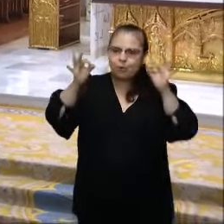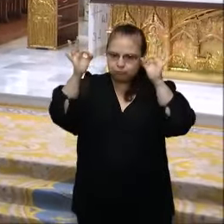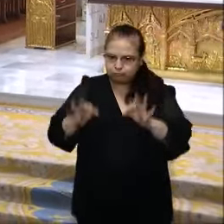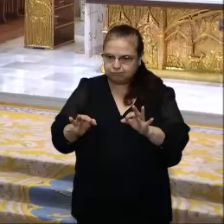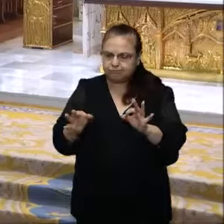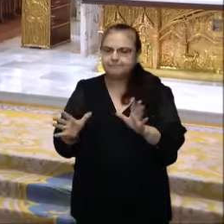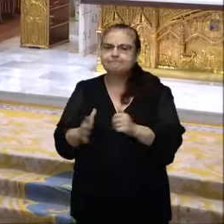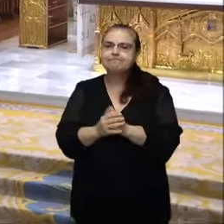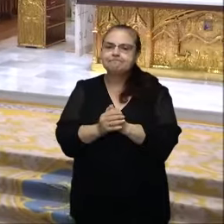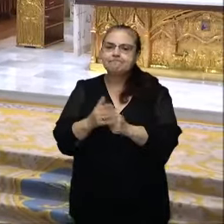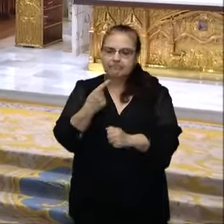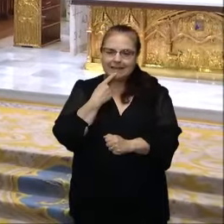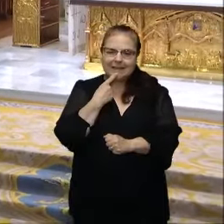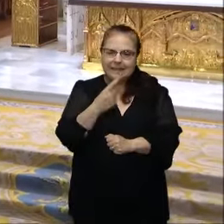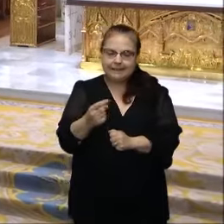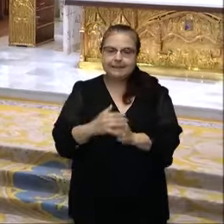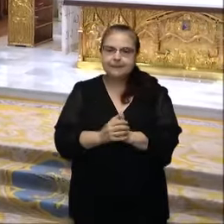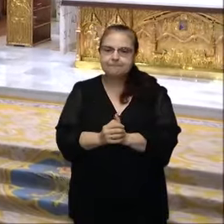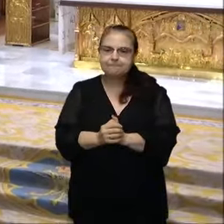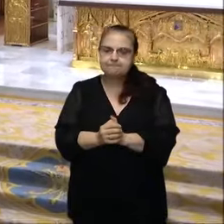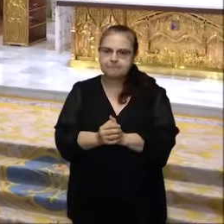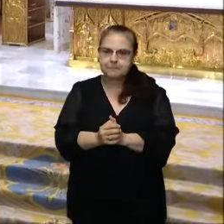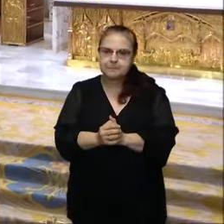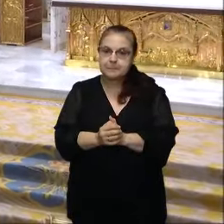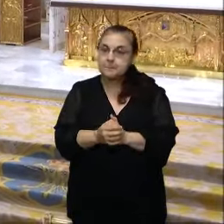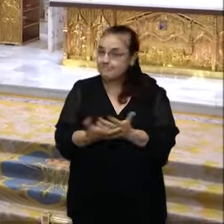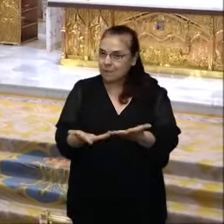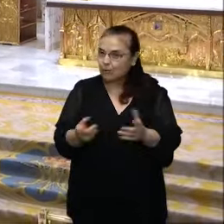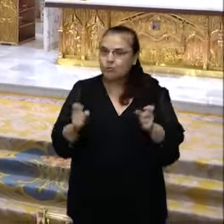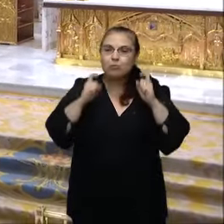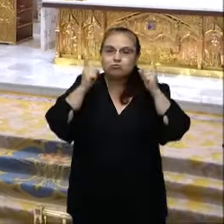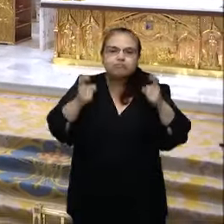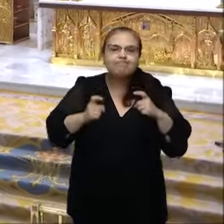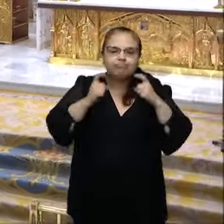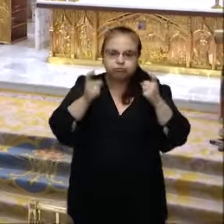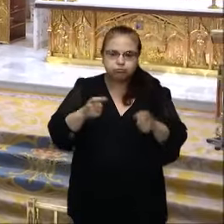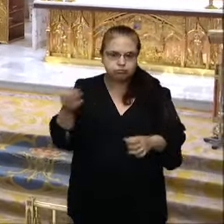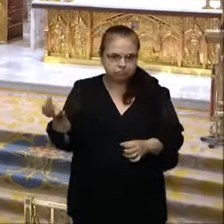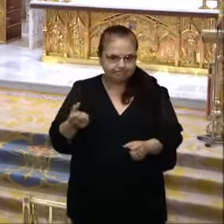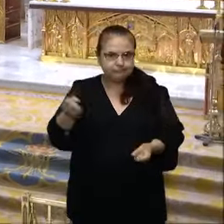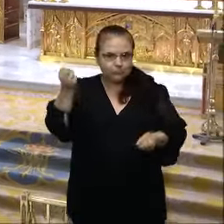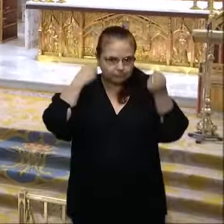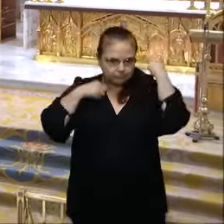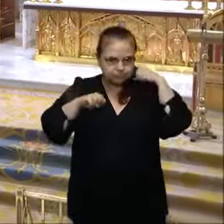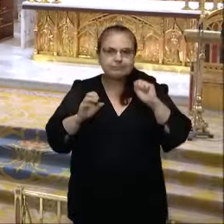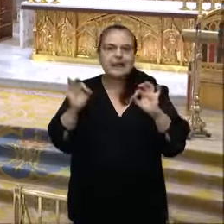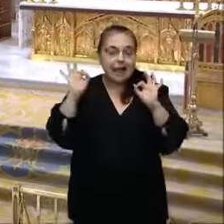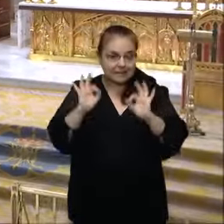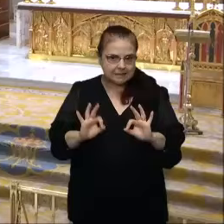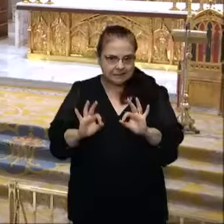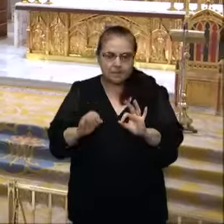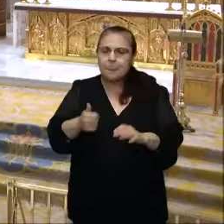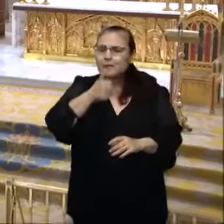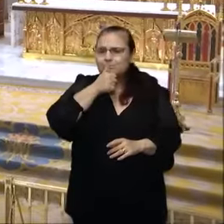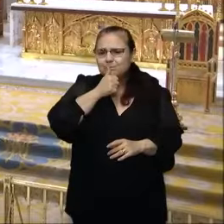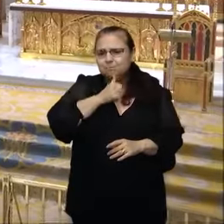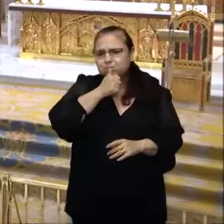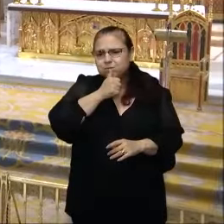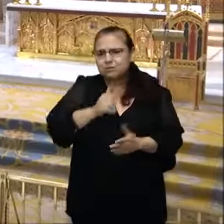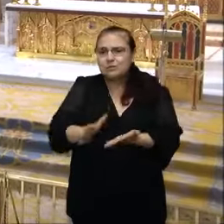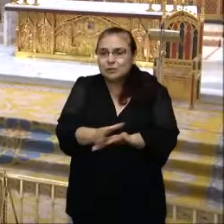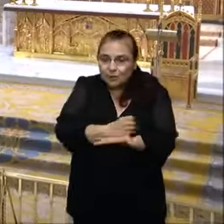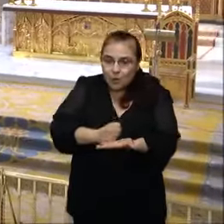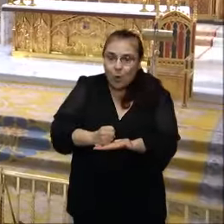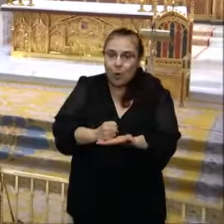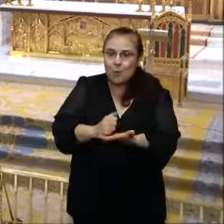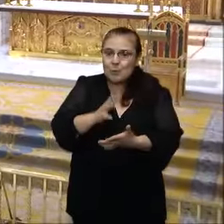Y le dice cuál es la intención por la que ha de comportarse. Aguantarlo todo por los elegidos,